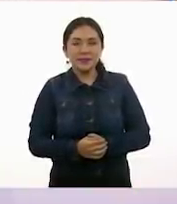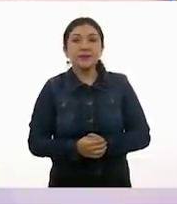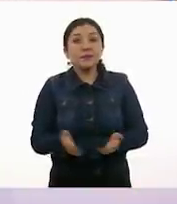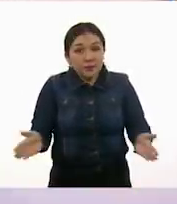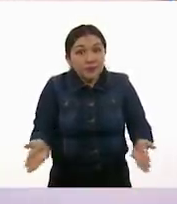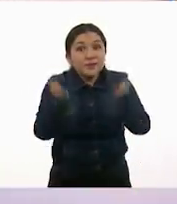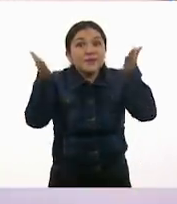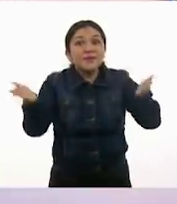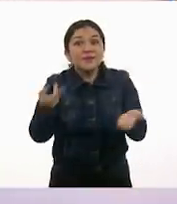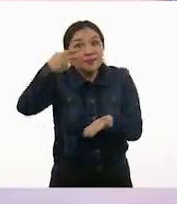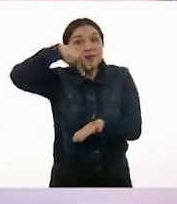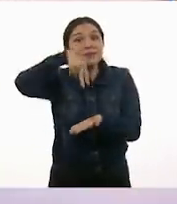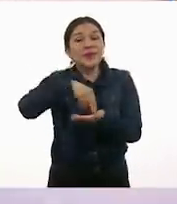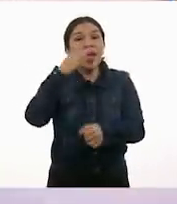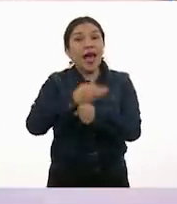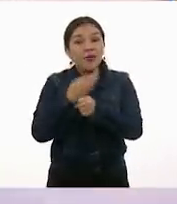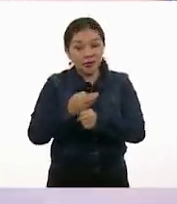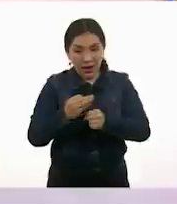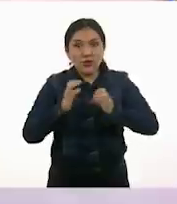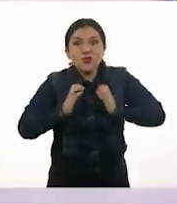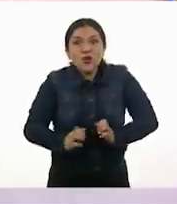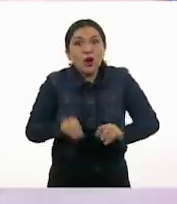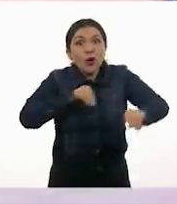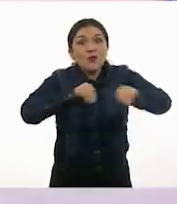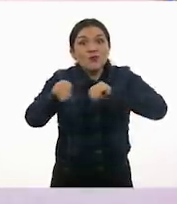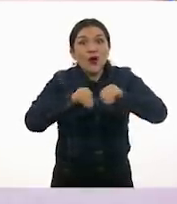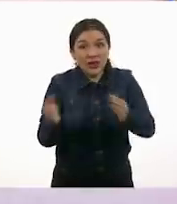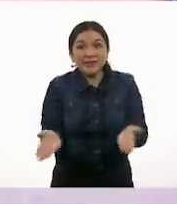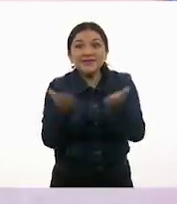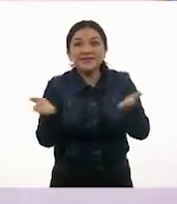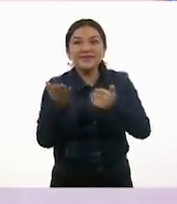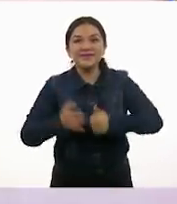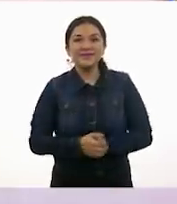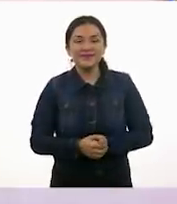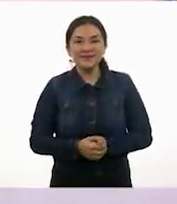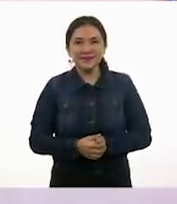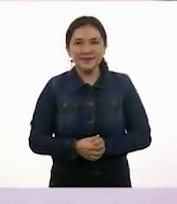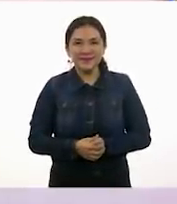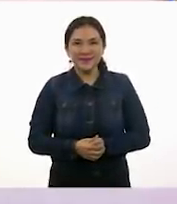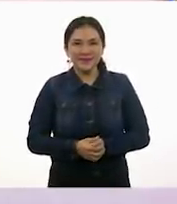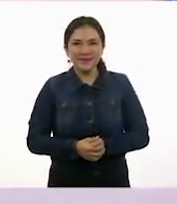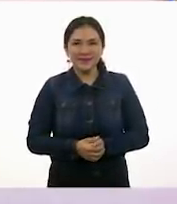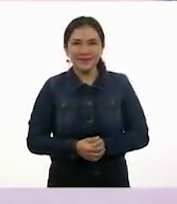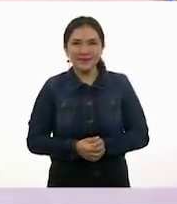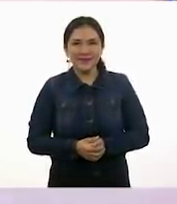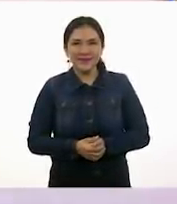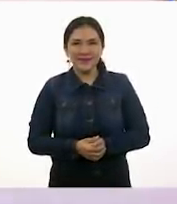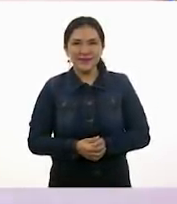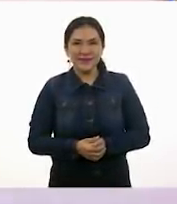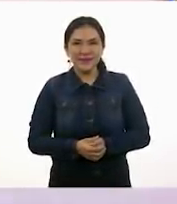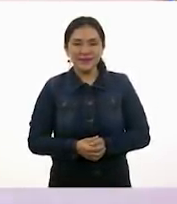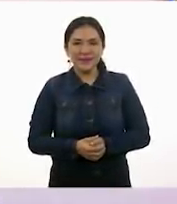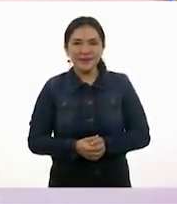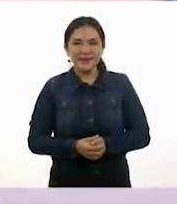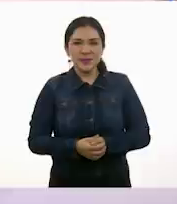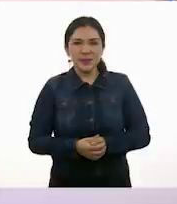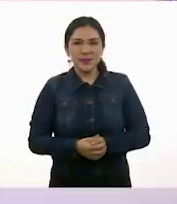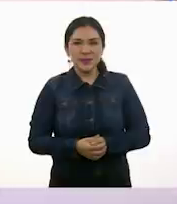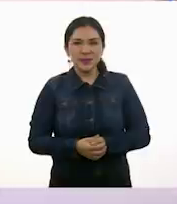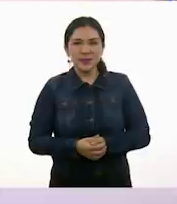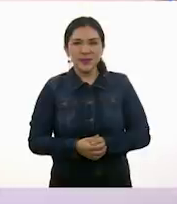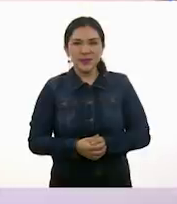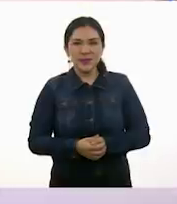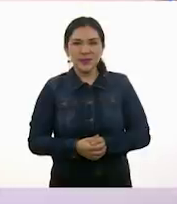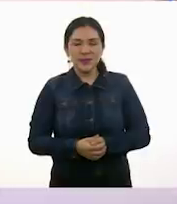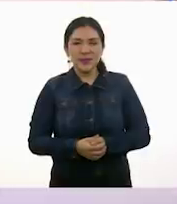Pónganse de pie porque ha llegado el momento de movernos un poco. Vamos a movernos. movernos. Ay, vamos a hacer estiramiento, estiramiento. Ay, Ay,